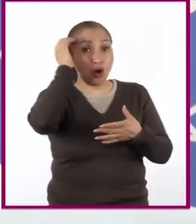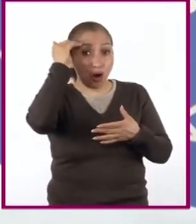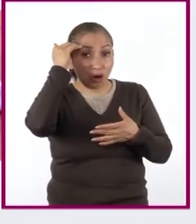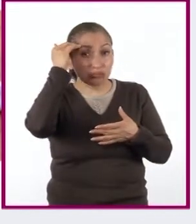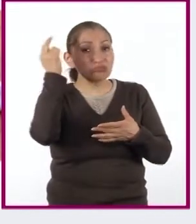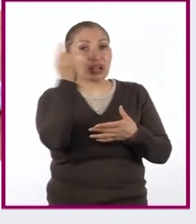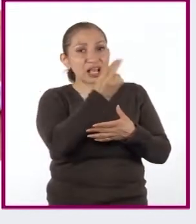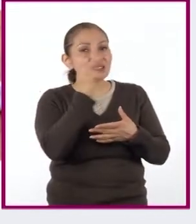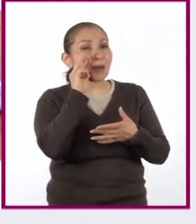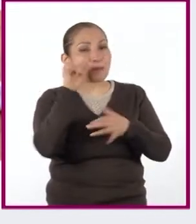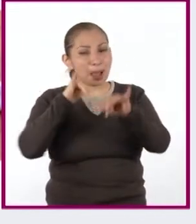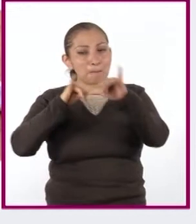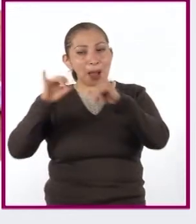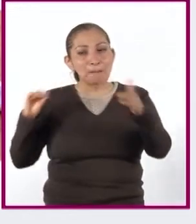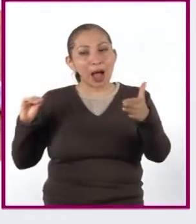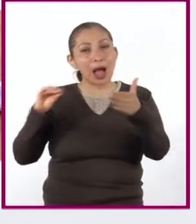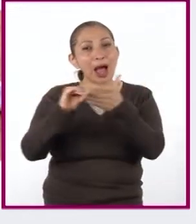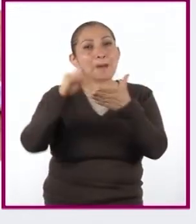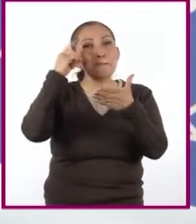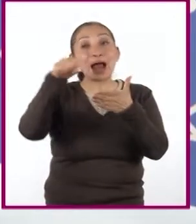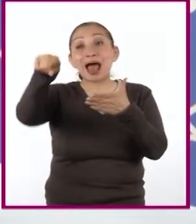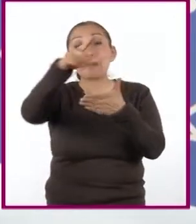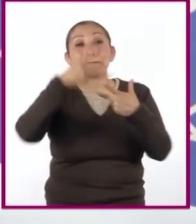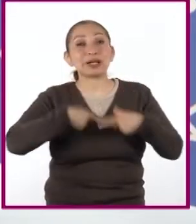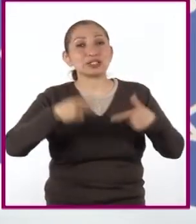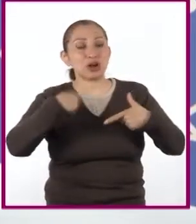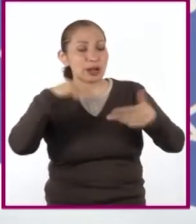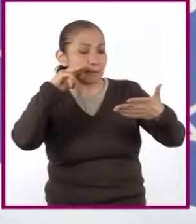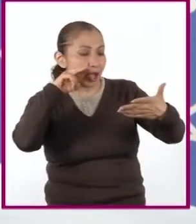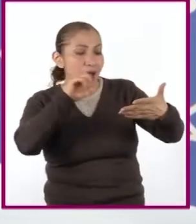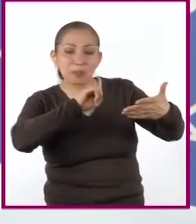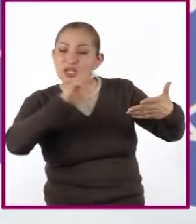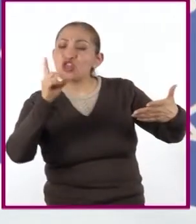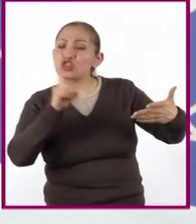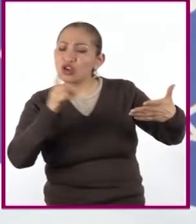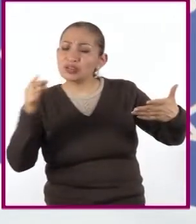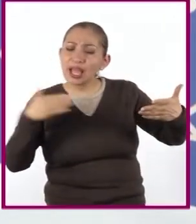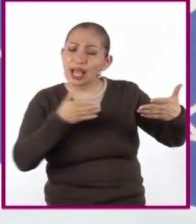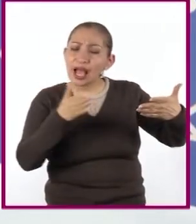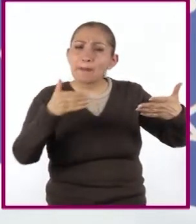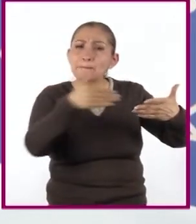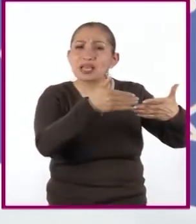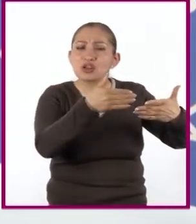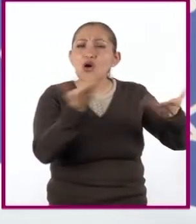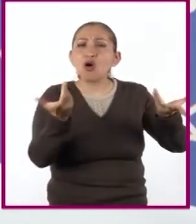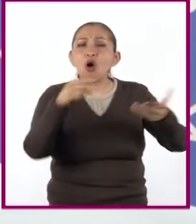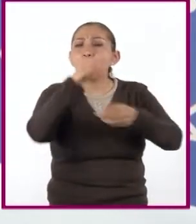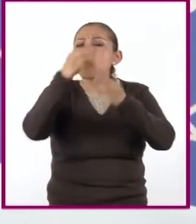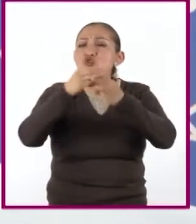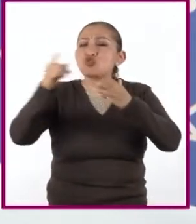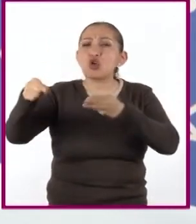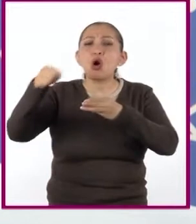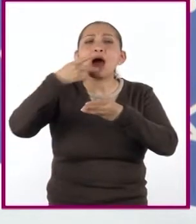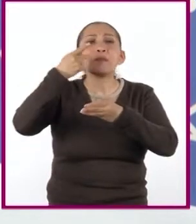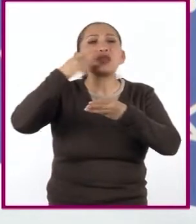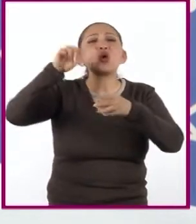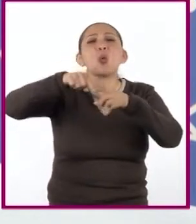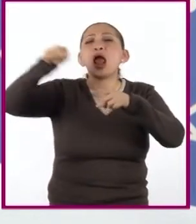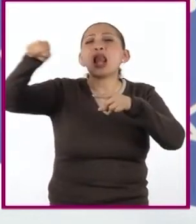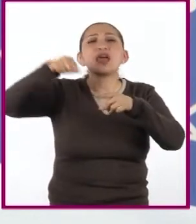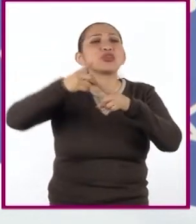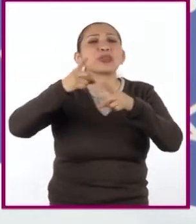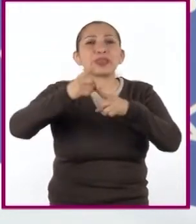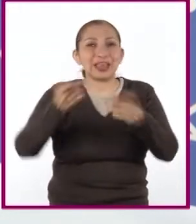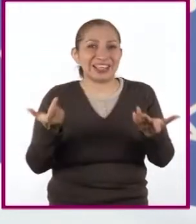será útil tener un mapa para que todos los lectores tengamos claro de qué rutas y partes del mundo estamos hablando, ¿no?